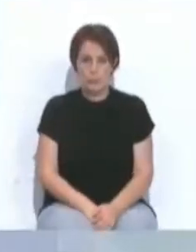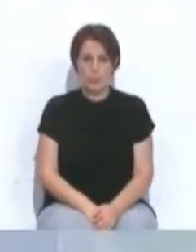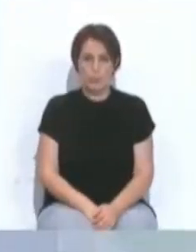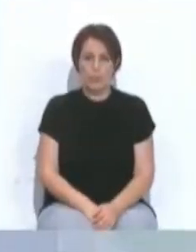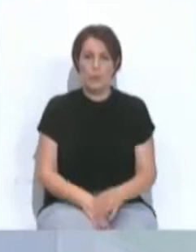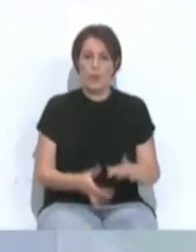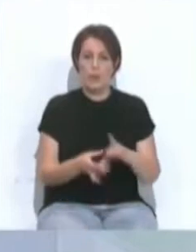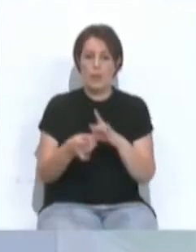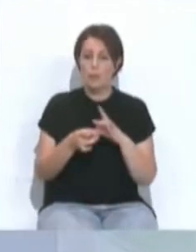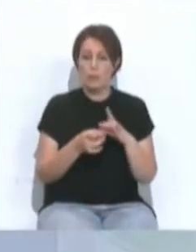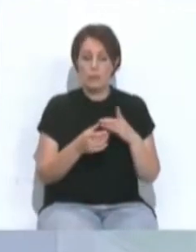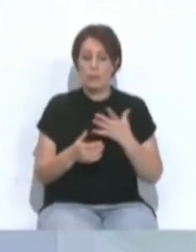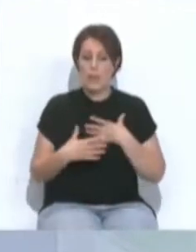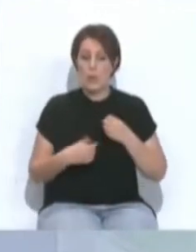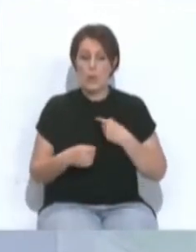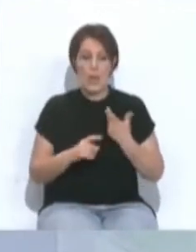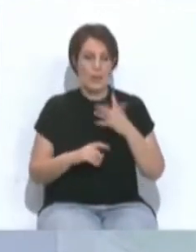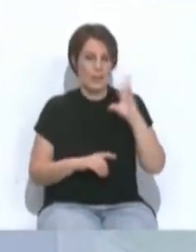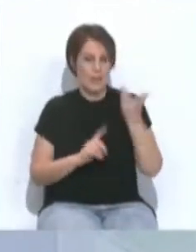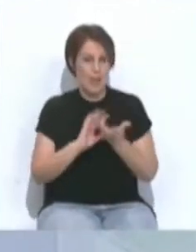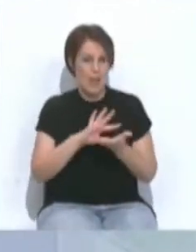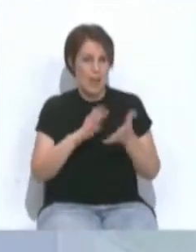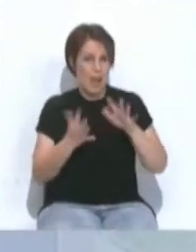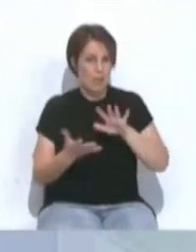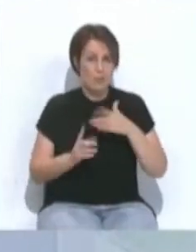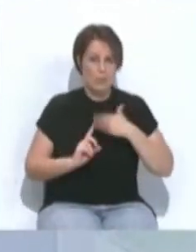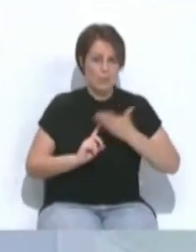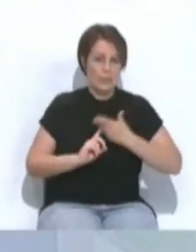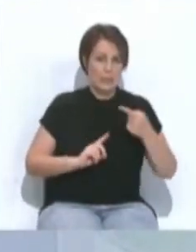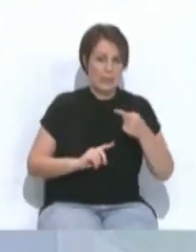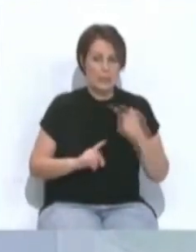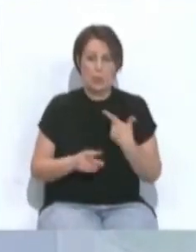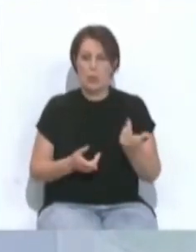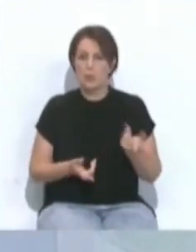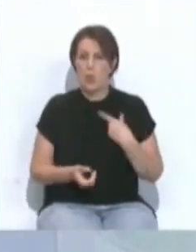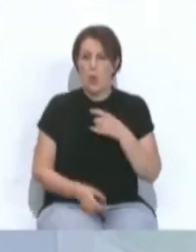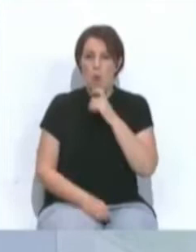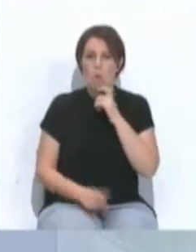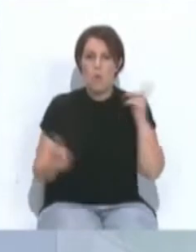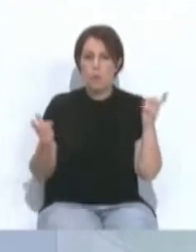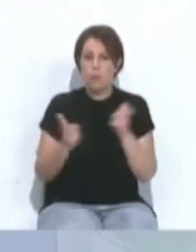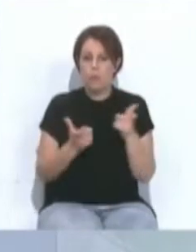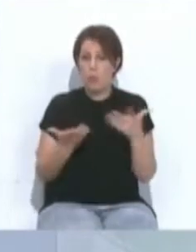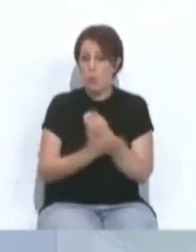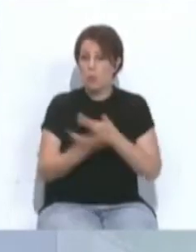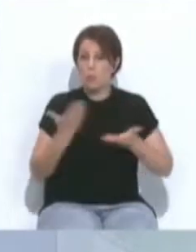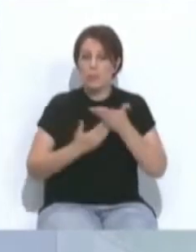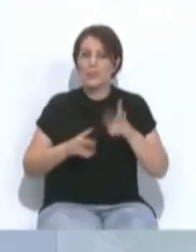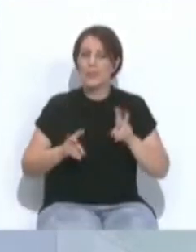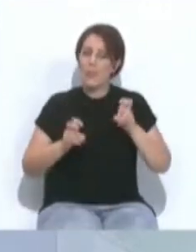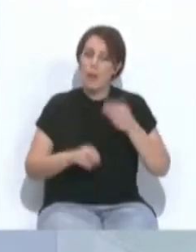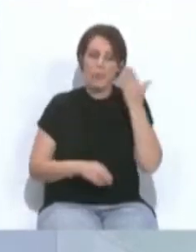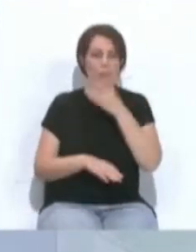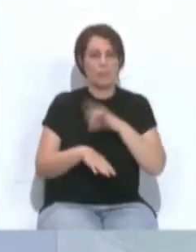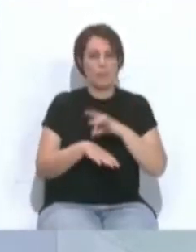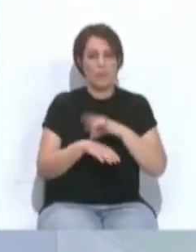La relación entre la salud y el cambio climático, sus efectos negativos y cómo tratar de relucirlo entre todos, es la temática que el